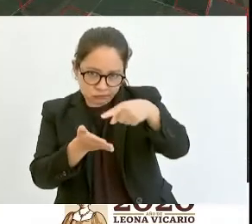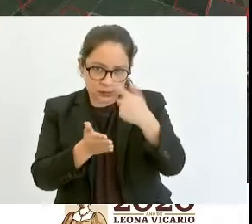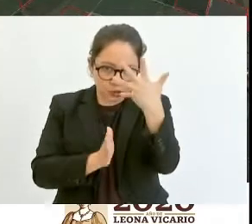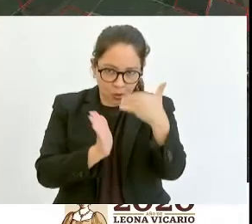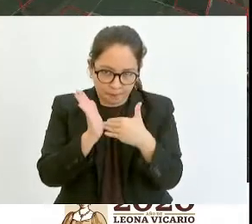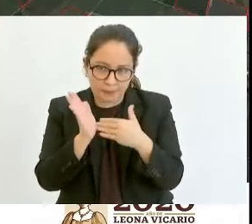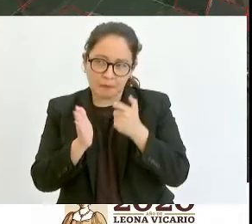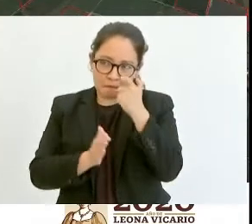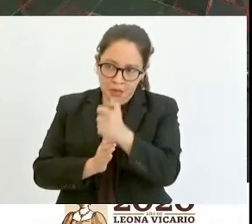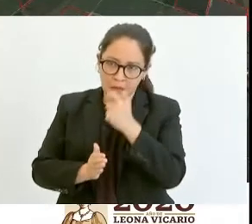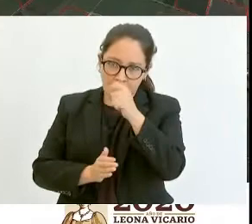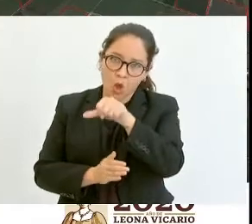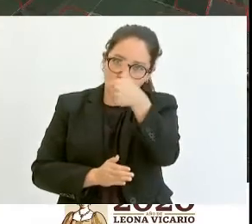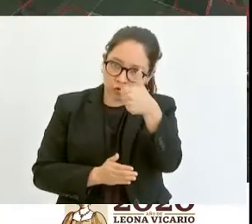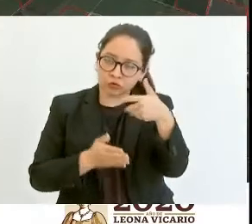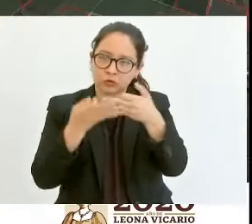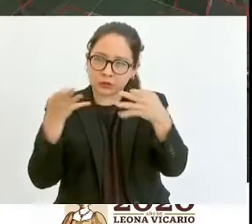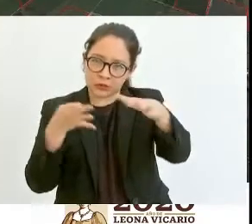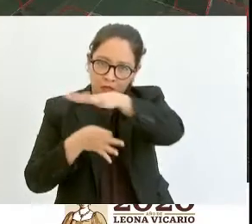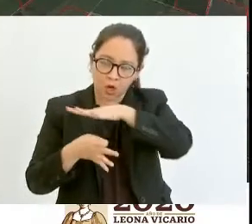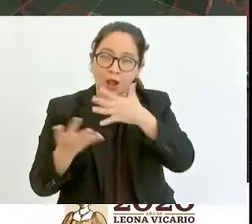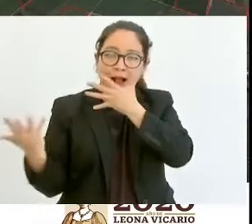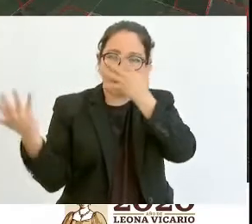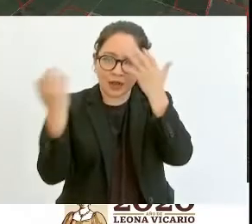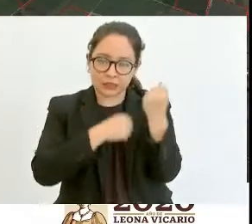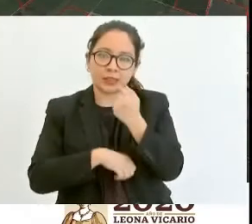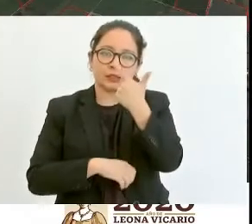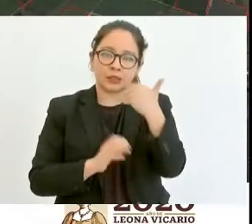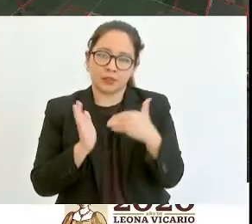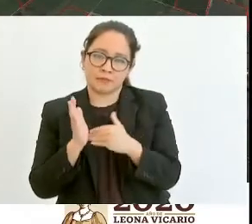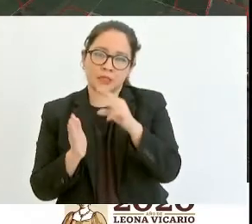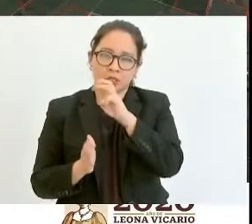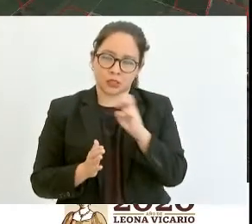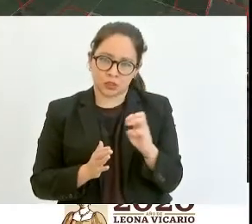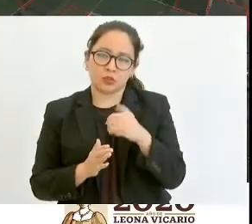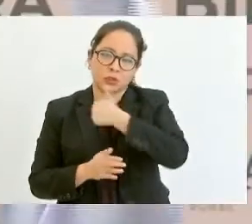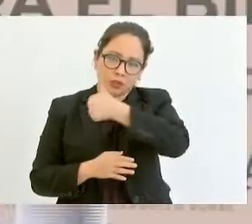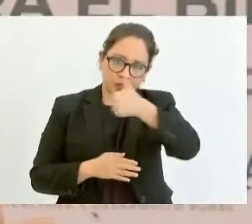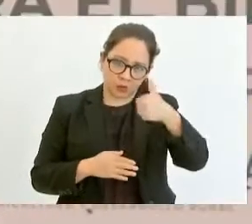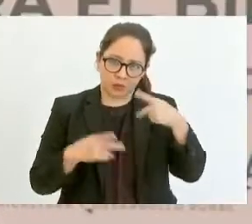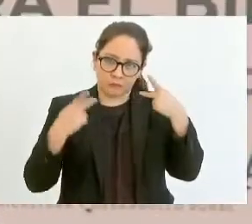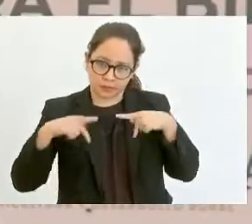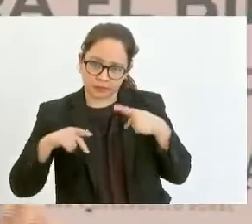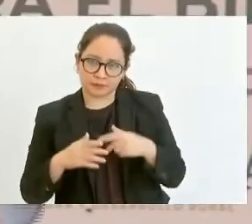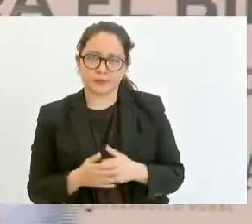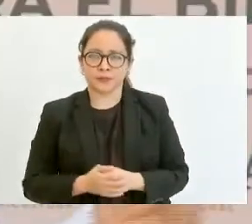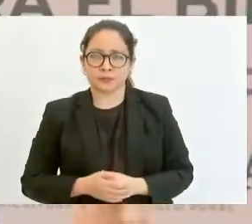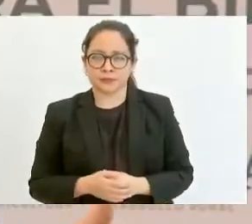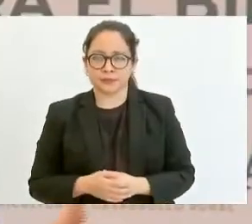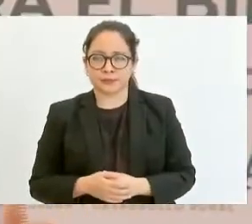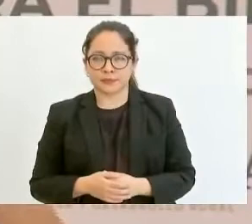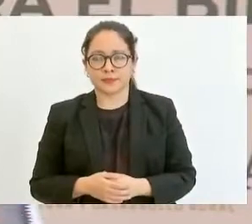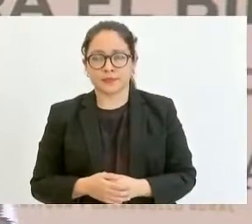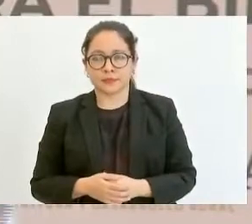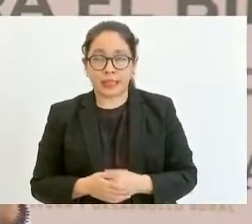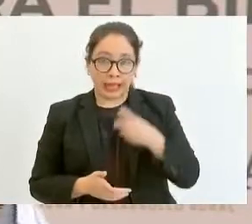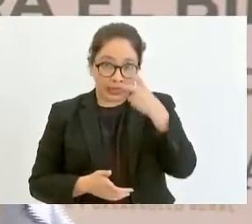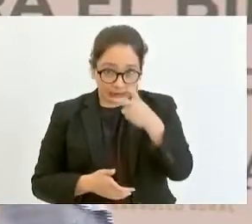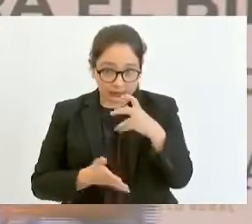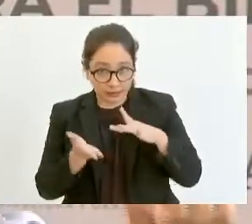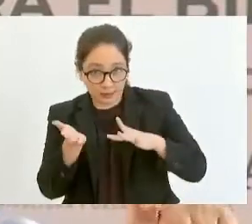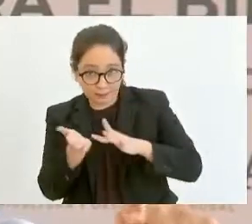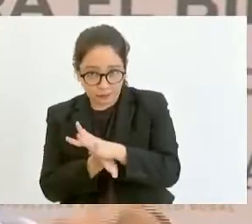los productores de caña de azúcar 7.300 pesos por productor. Para ser elegible a estos apoyos, los